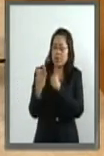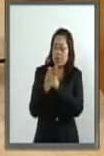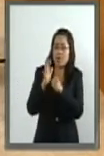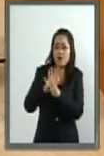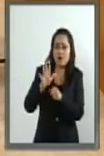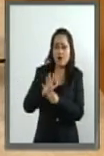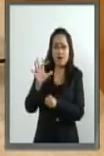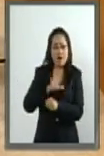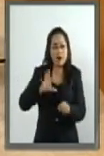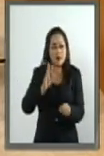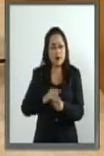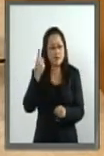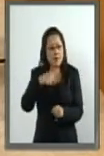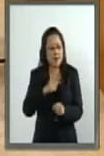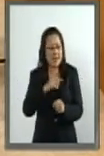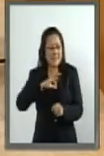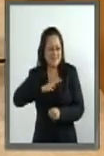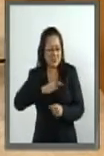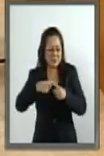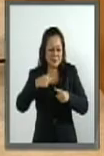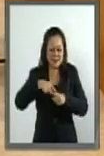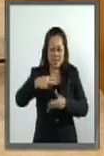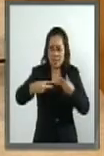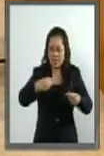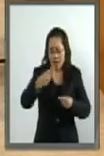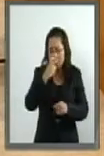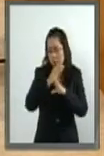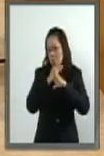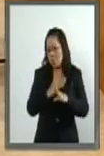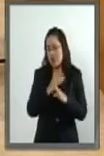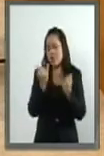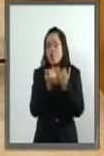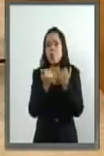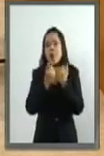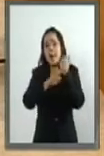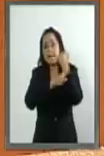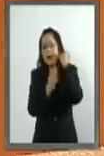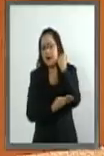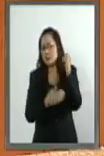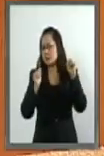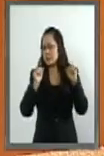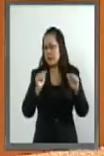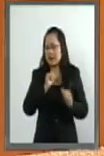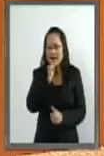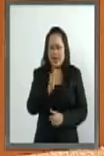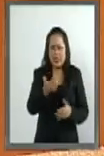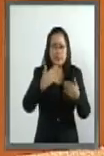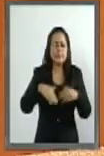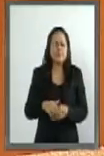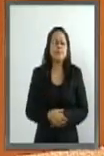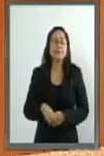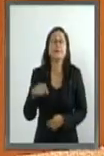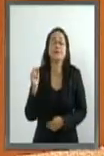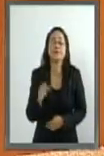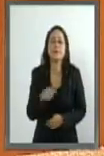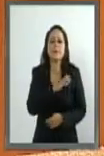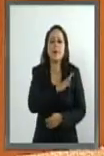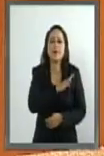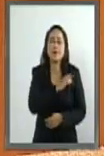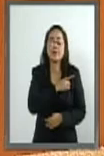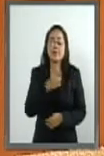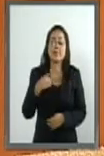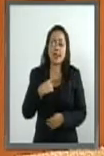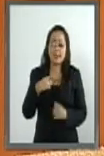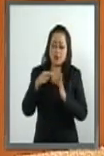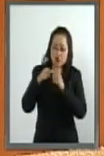contra las infecciones referidas y los embarazos no deseados. Establecer y aplicar normas